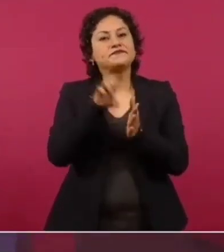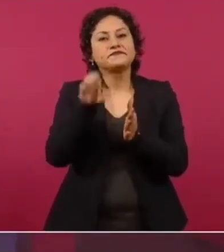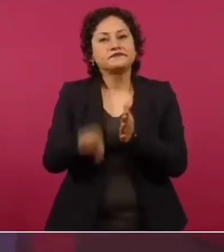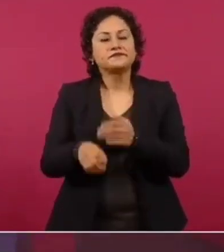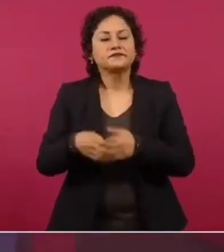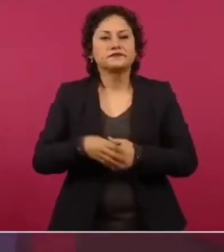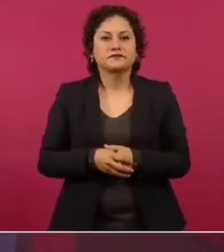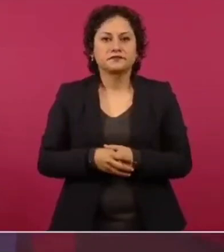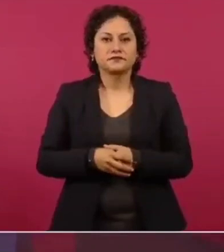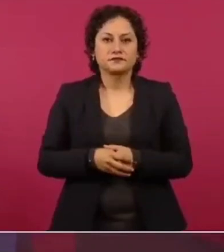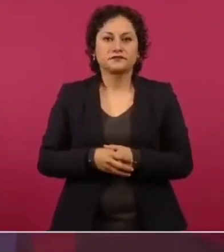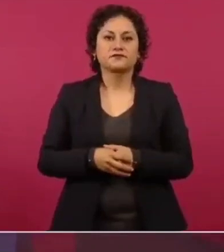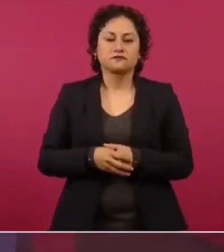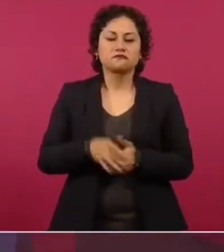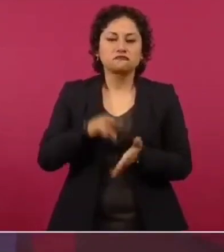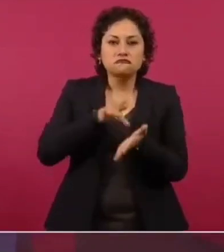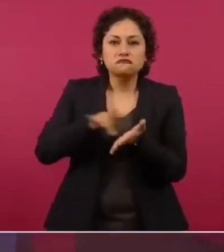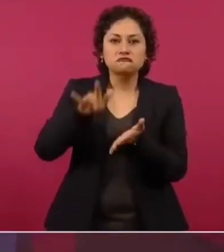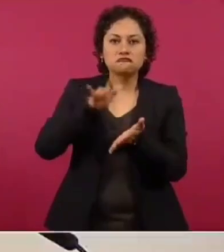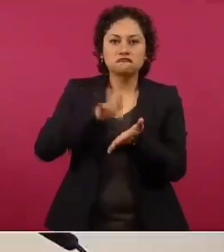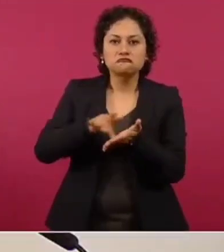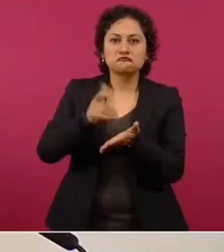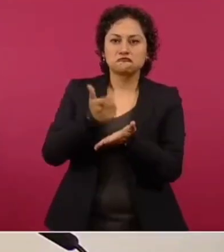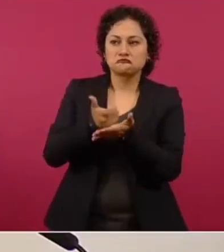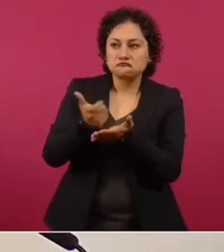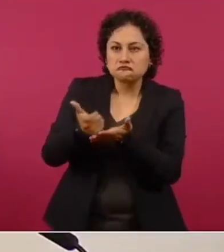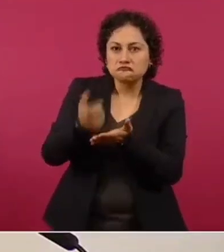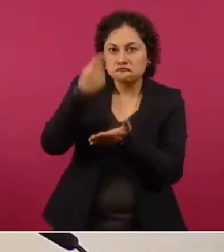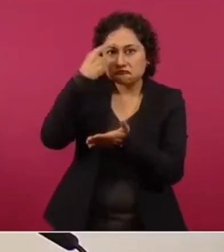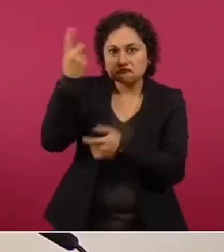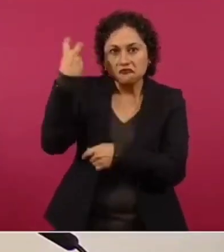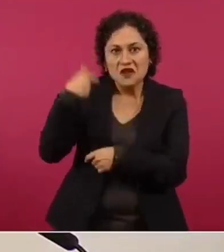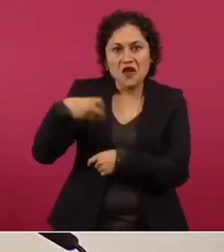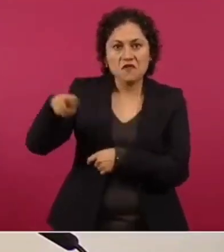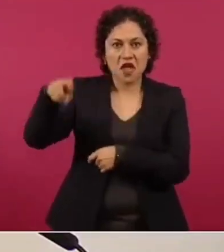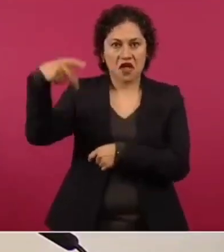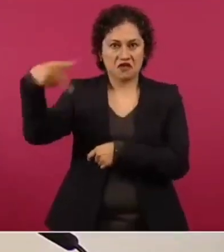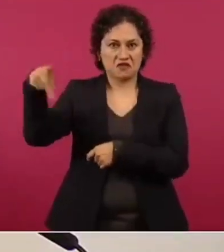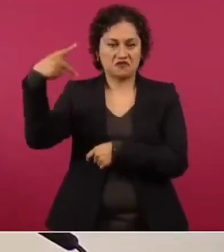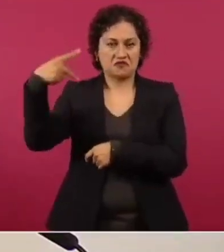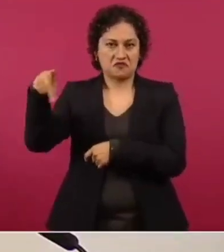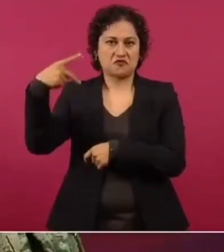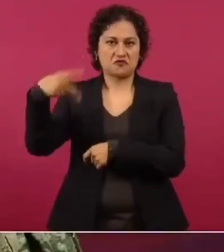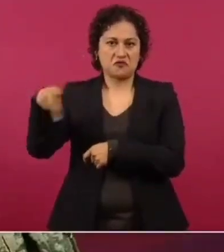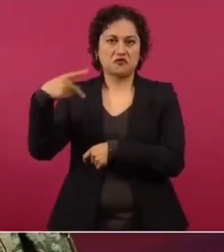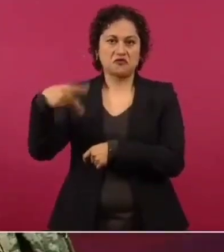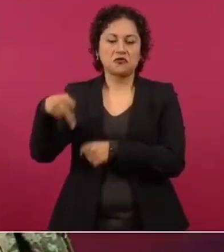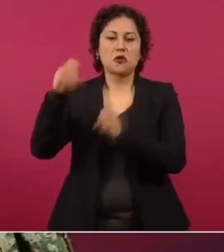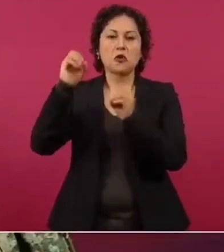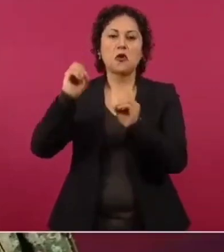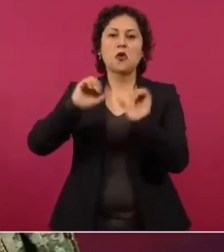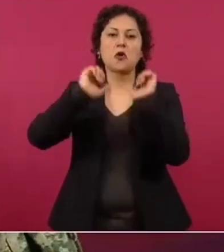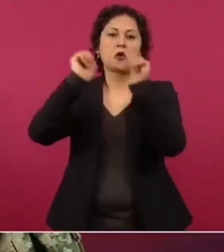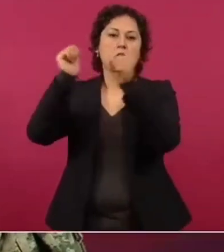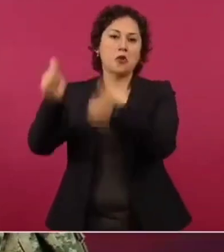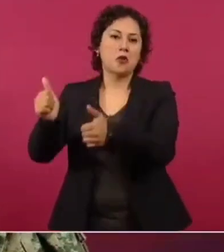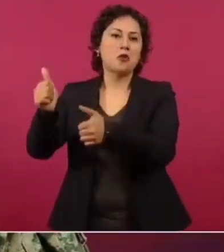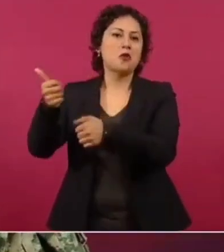proporcionales recursos para viajes largos o estancias grandes, no